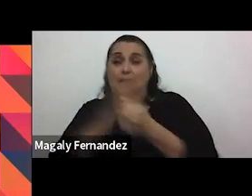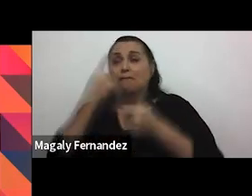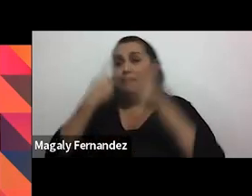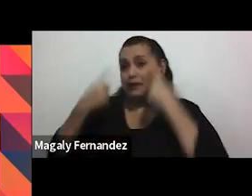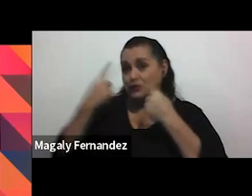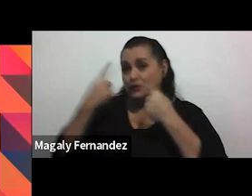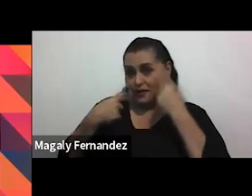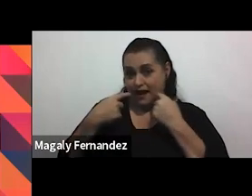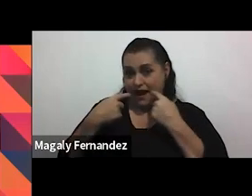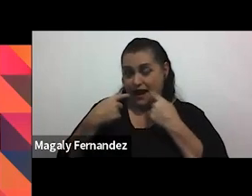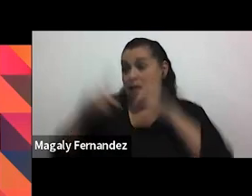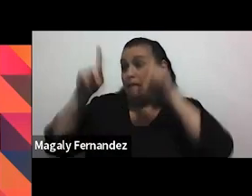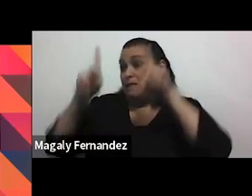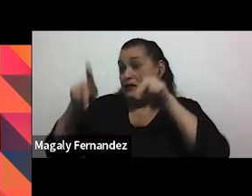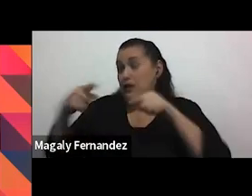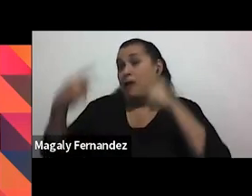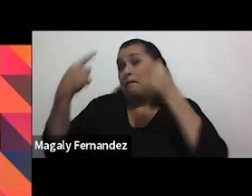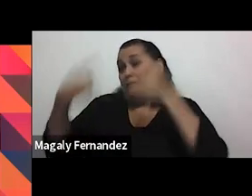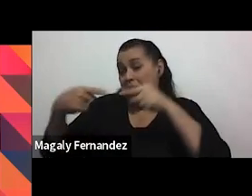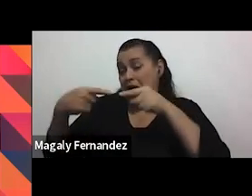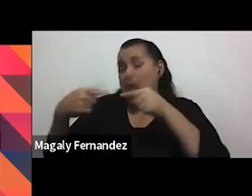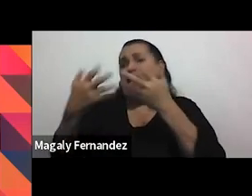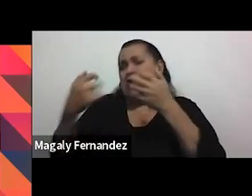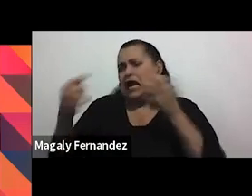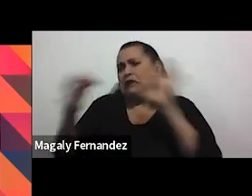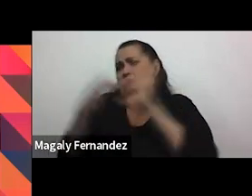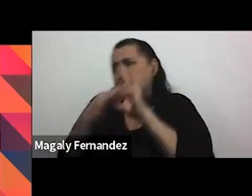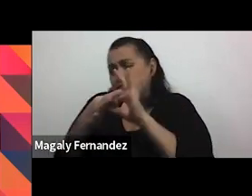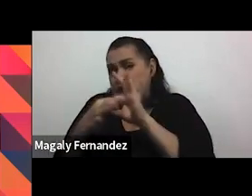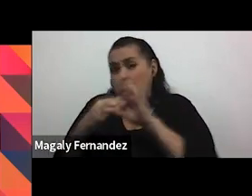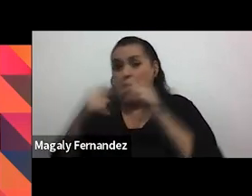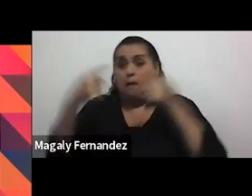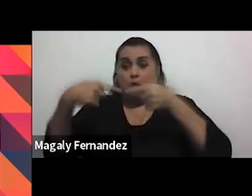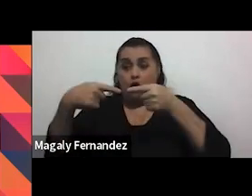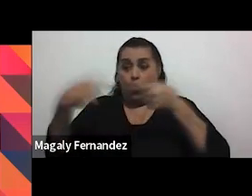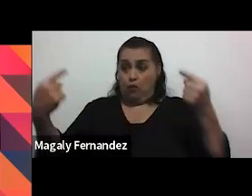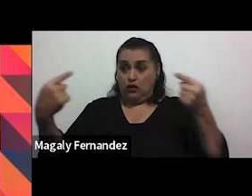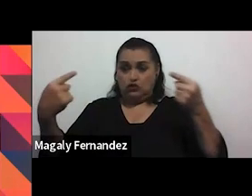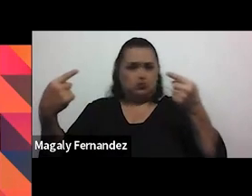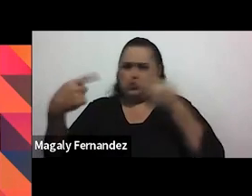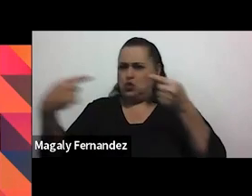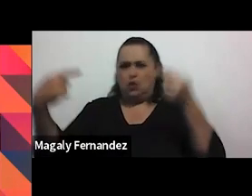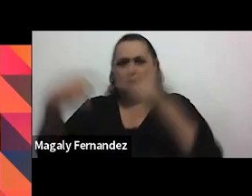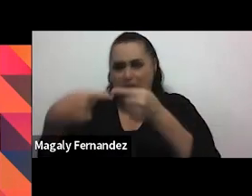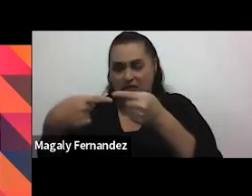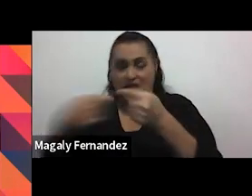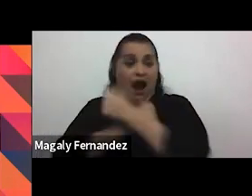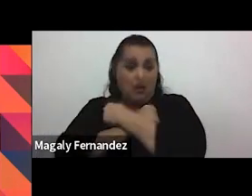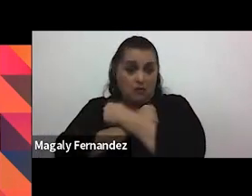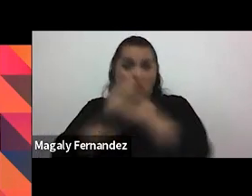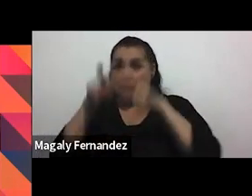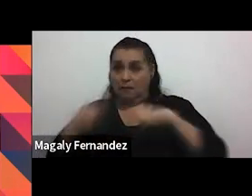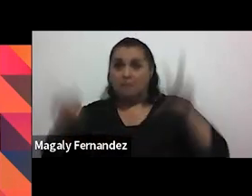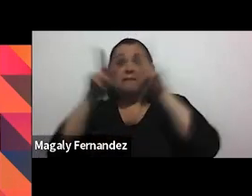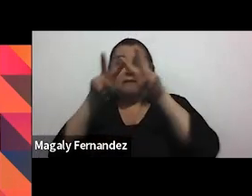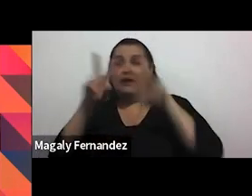llorar los que se pelea se le sean los polos opuestos se atraen el amor vale la pena y por qué vale la pena y no la alegría.